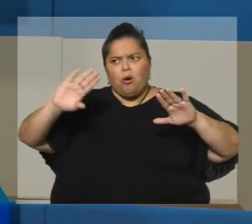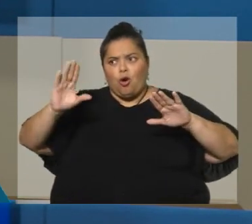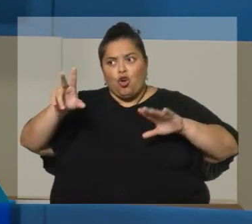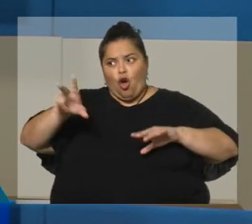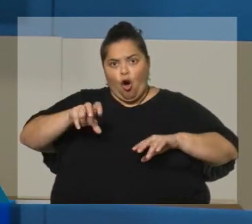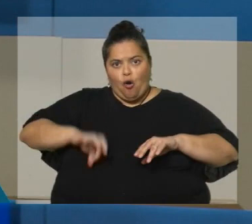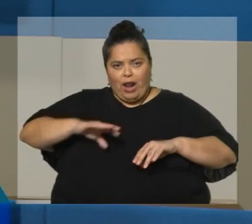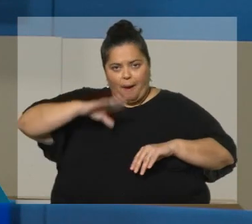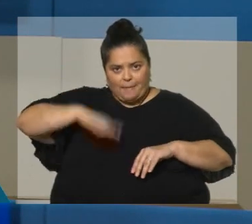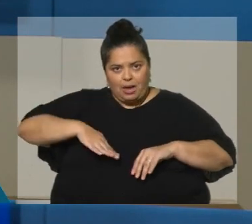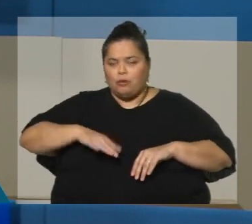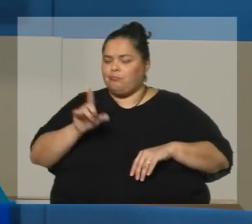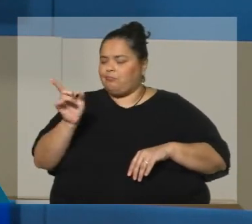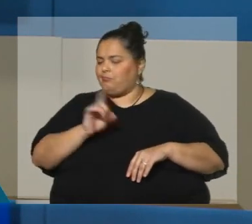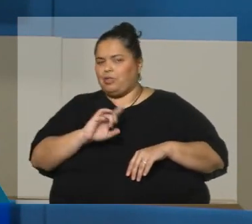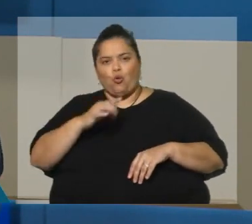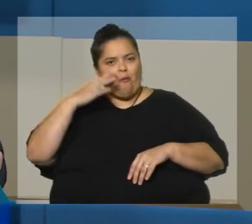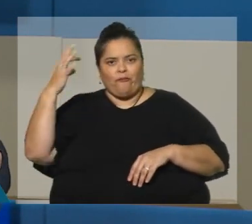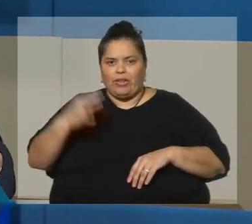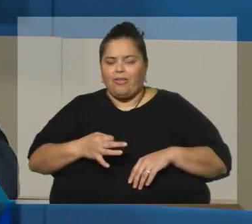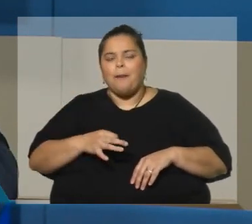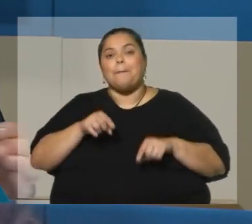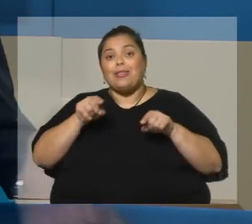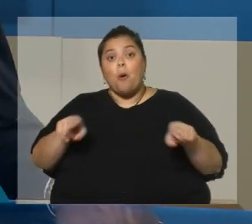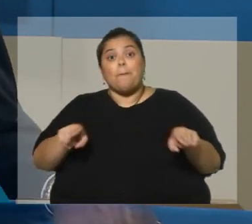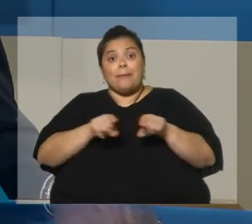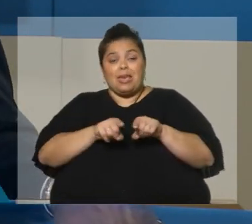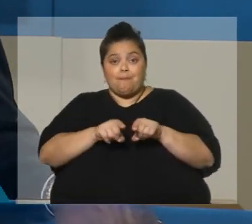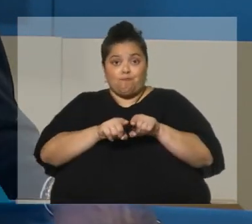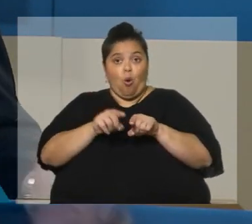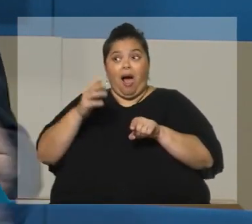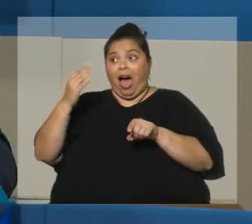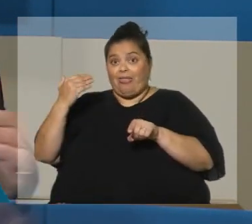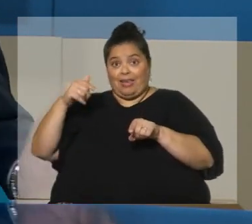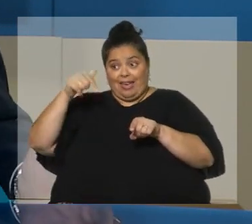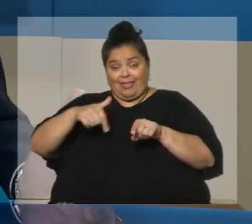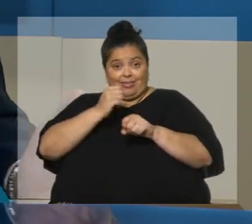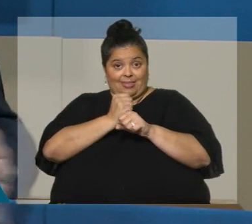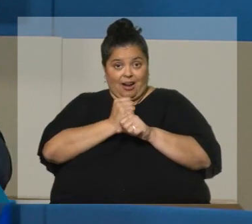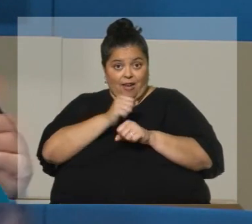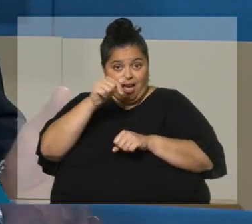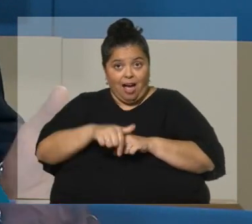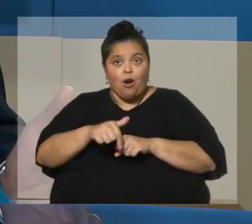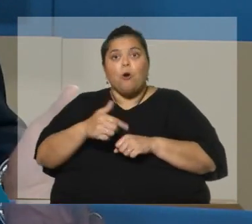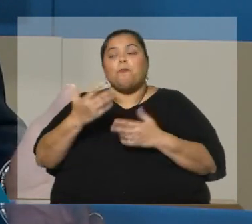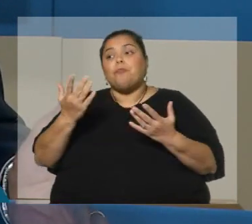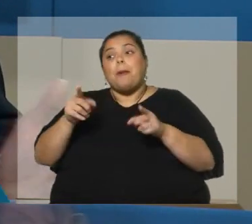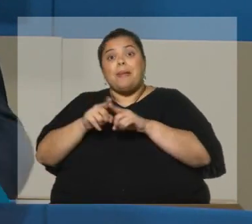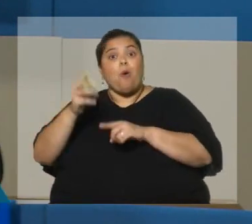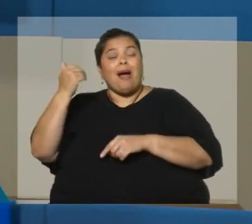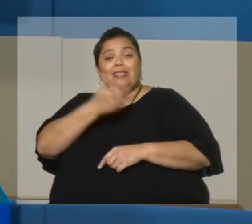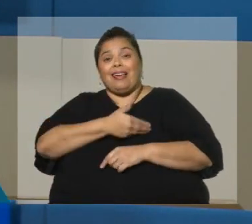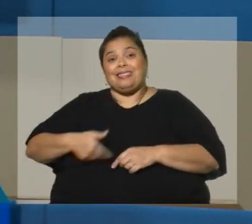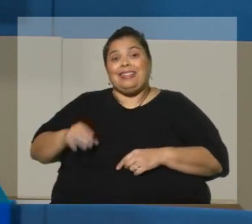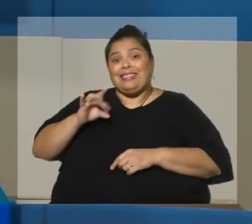que trabajó este gobierno, son los que trabajó el Frente Amplio durante los 15 años, no son otros, que eso no es así. Es